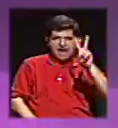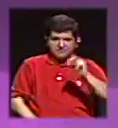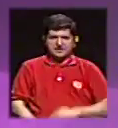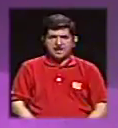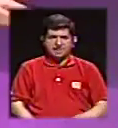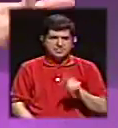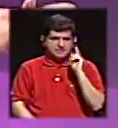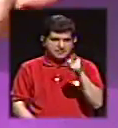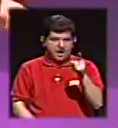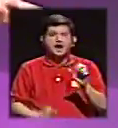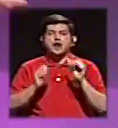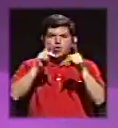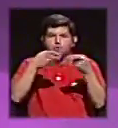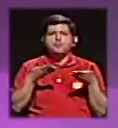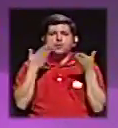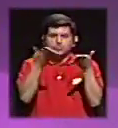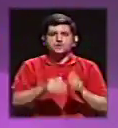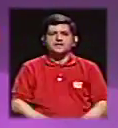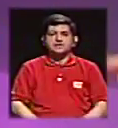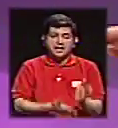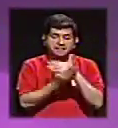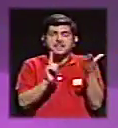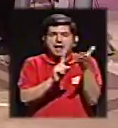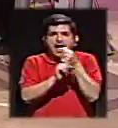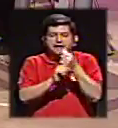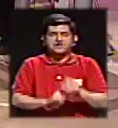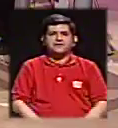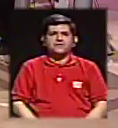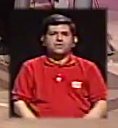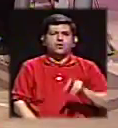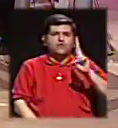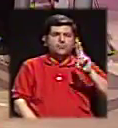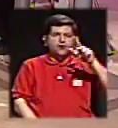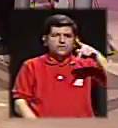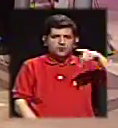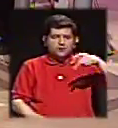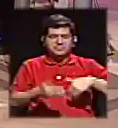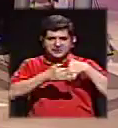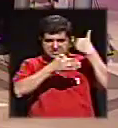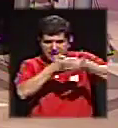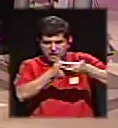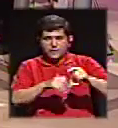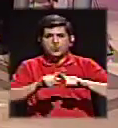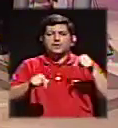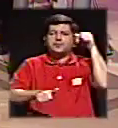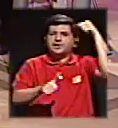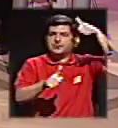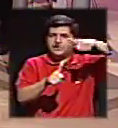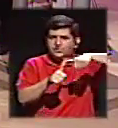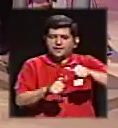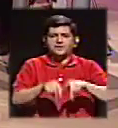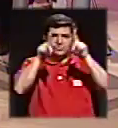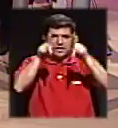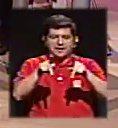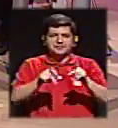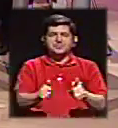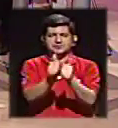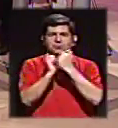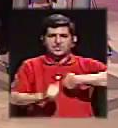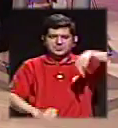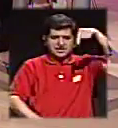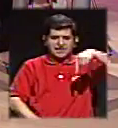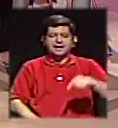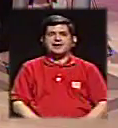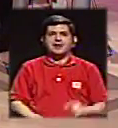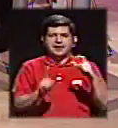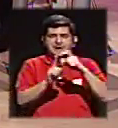da una oportunidad de aferrarse a algo. Vamos a dejar a Rodolfo Pisa para cuando regresamos, pero le recordamos a las personas que nos acompañan hoy